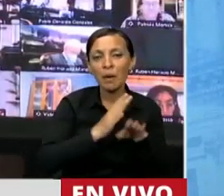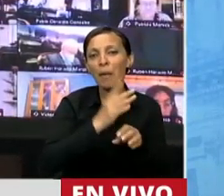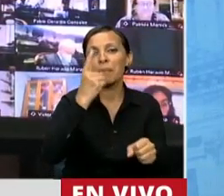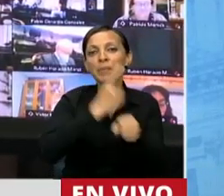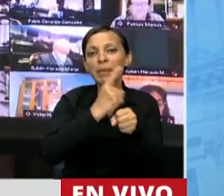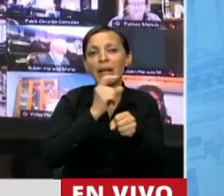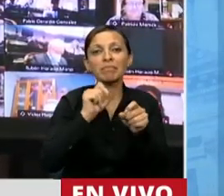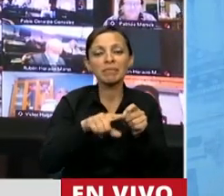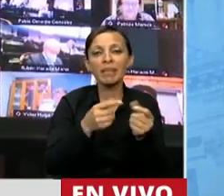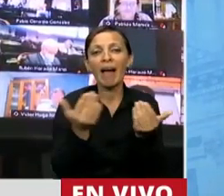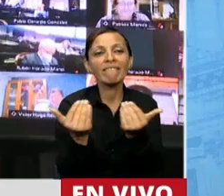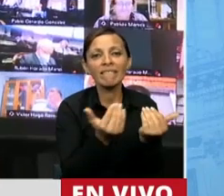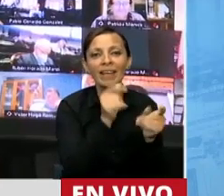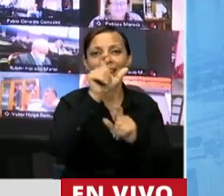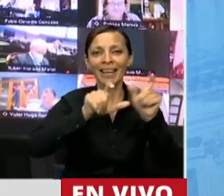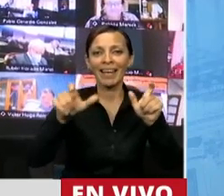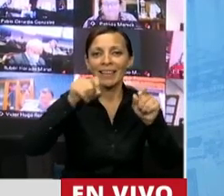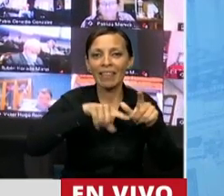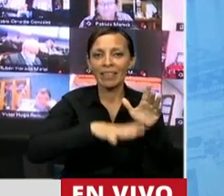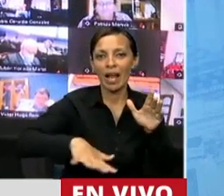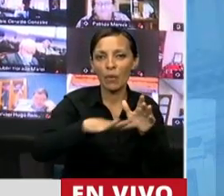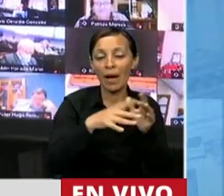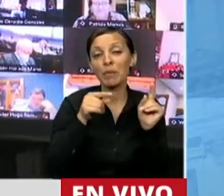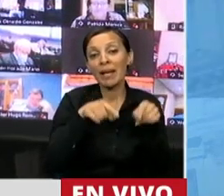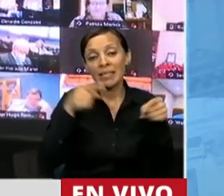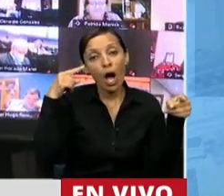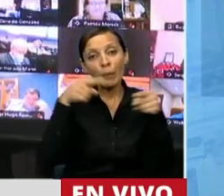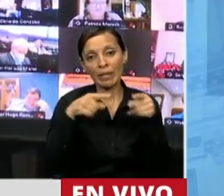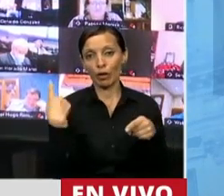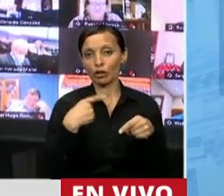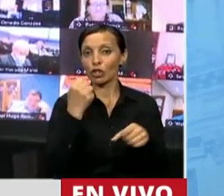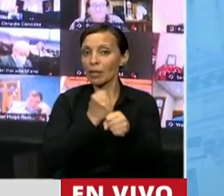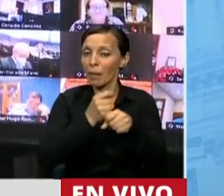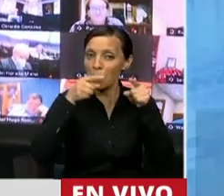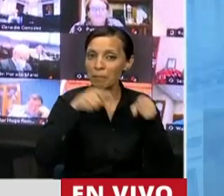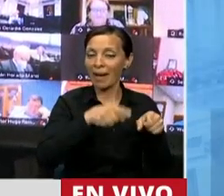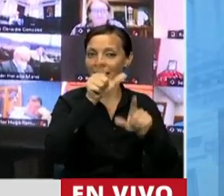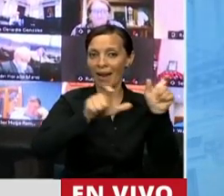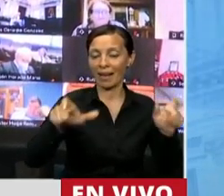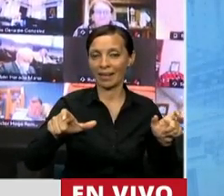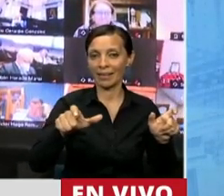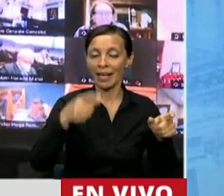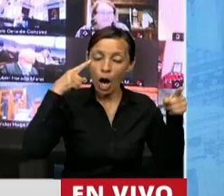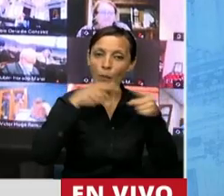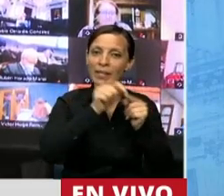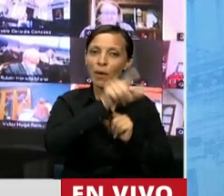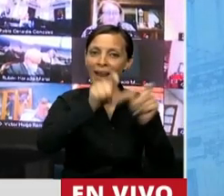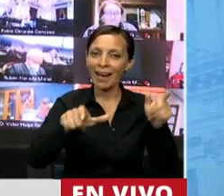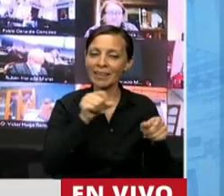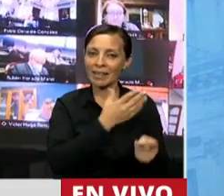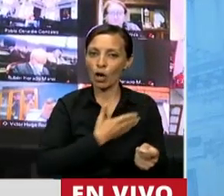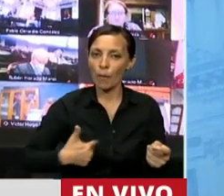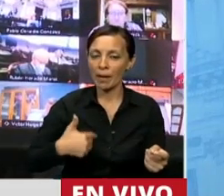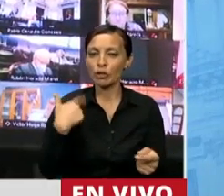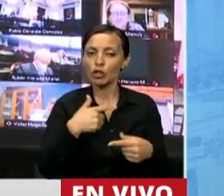primer lugar a la gente, que es para la cual tenemos que gestionar, para la que tenemos que gobernar y a la que le tenemos que